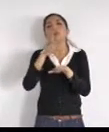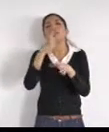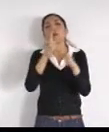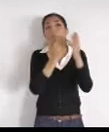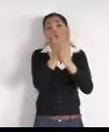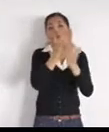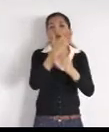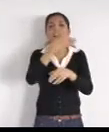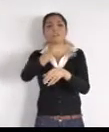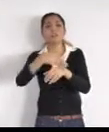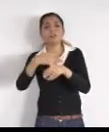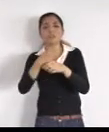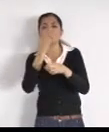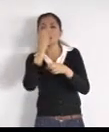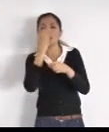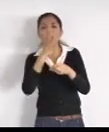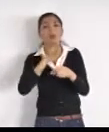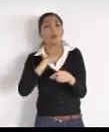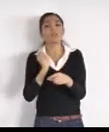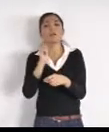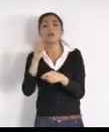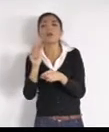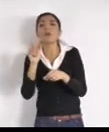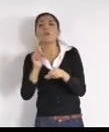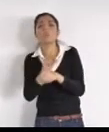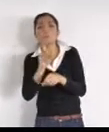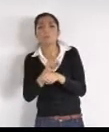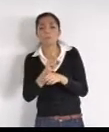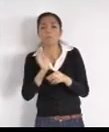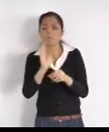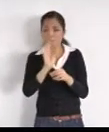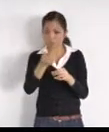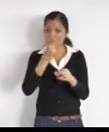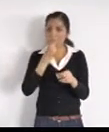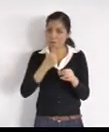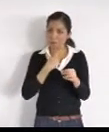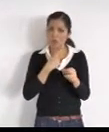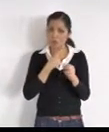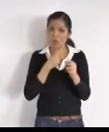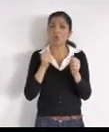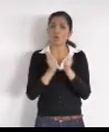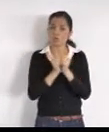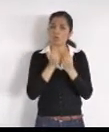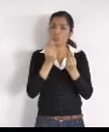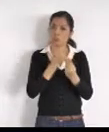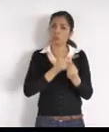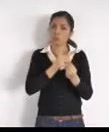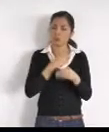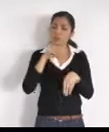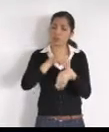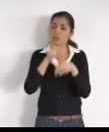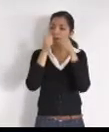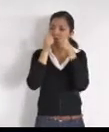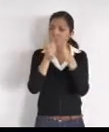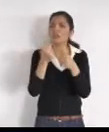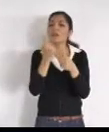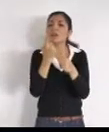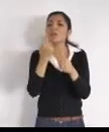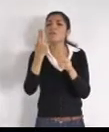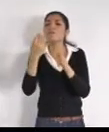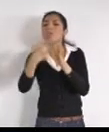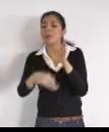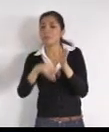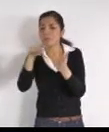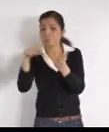haces saber, con todo gusto, lo podemos atender, por el Facebook, gobierno, Nungaray, Elizabeth Nungaray, las patrullas, no entran